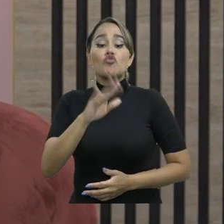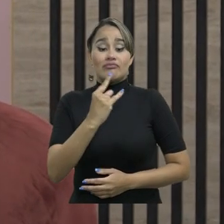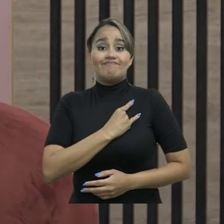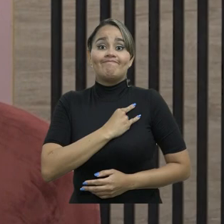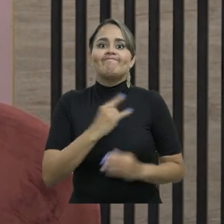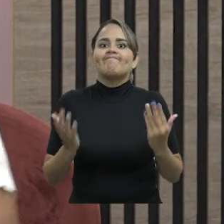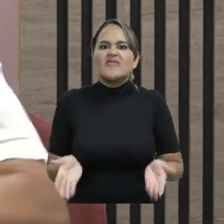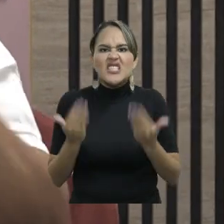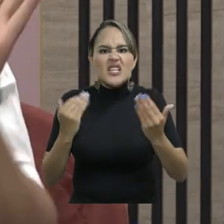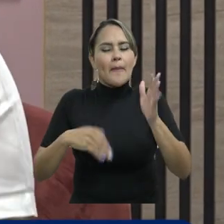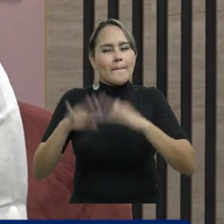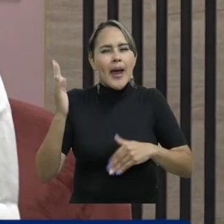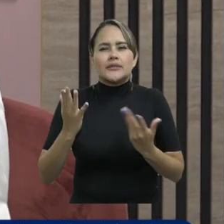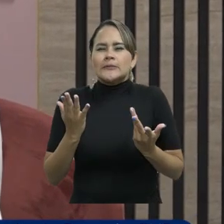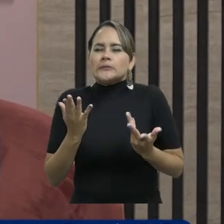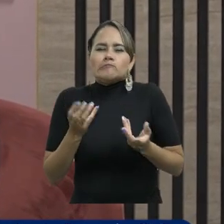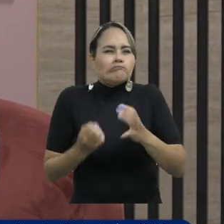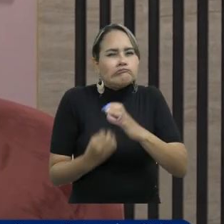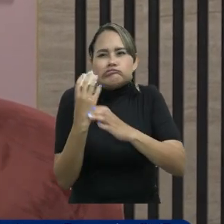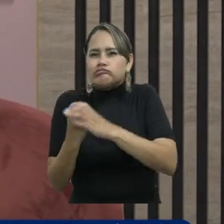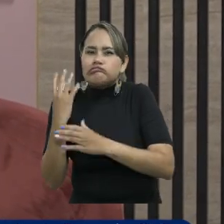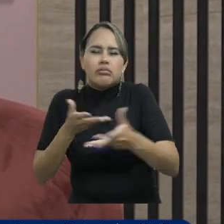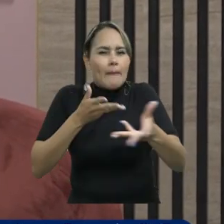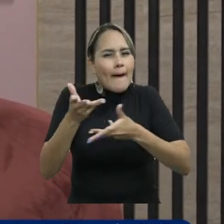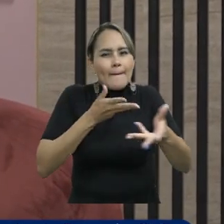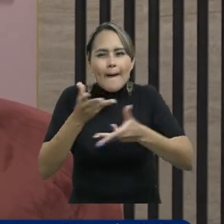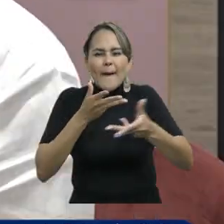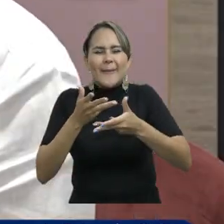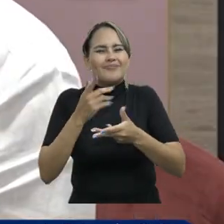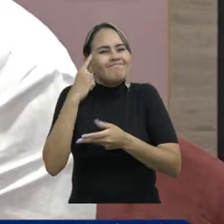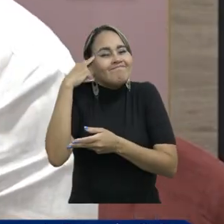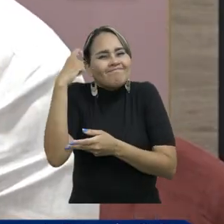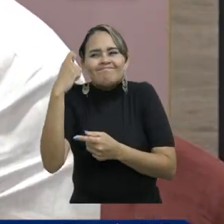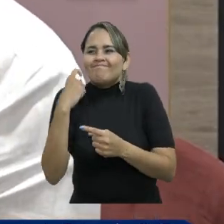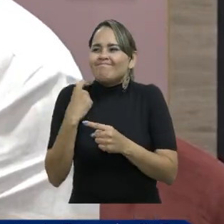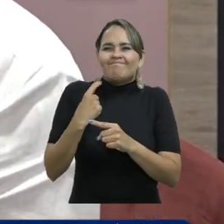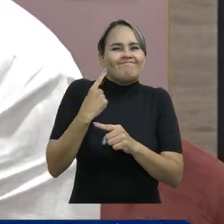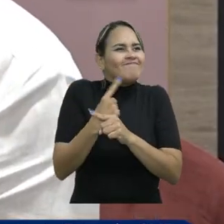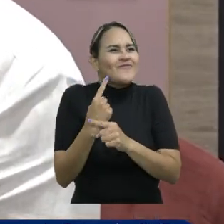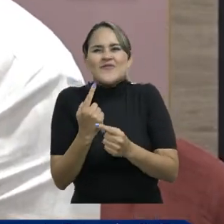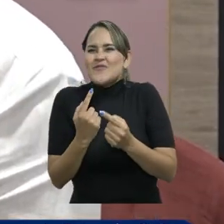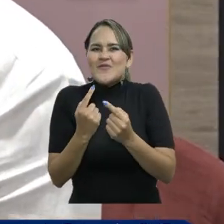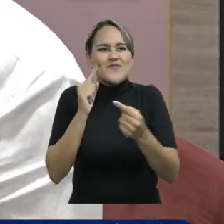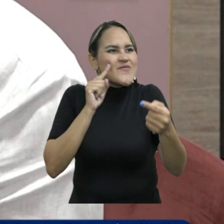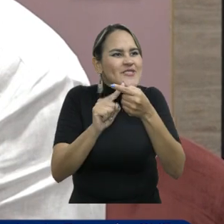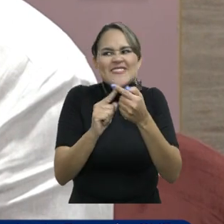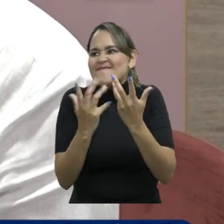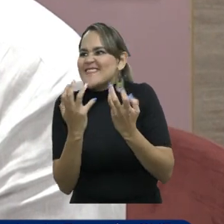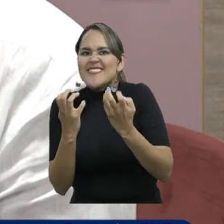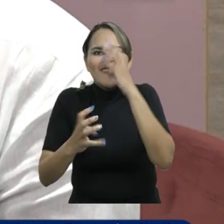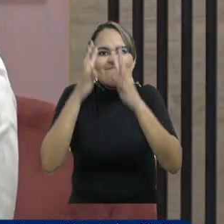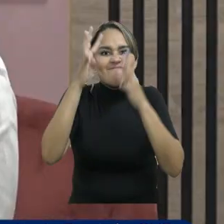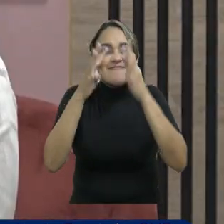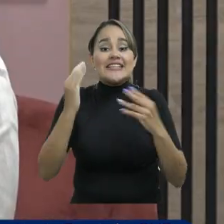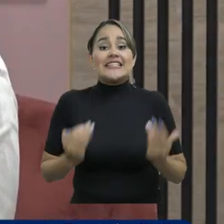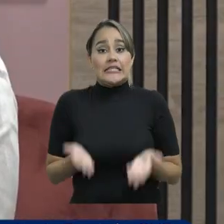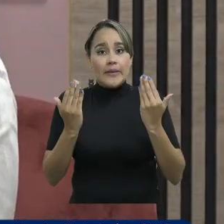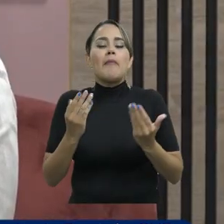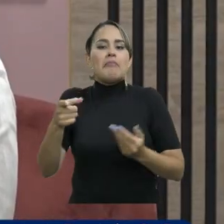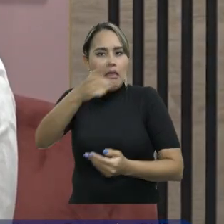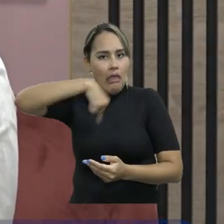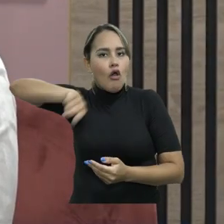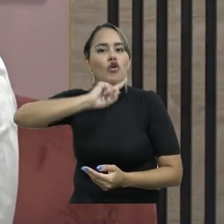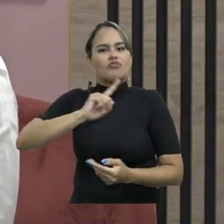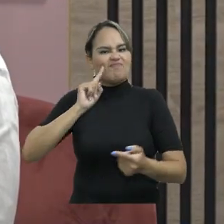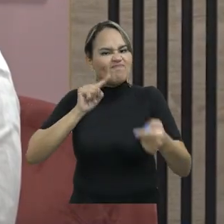La universidad es un escenario de la creación permanente, es el escenario para soñar, para crear, para innovar, para construir, eso lo hemos venido